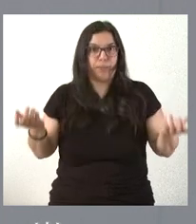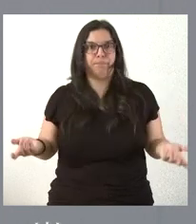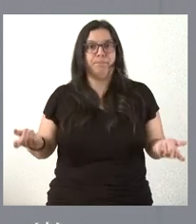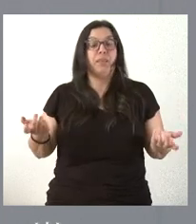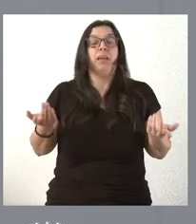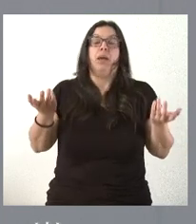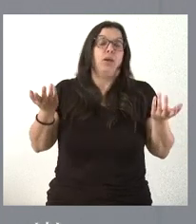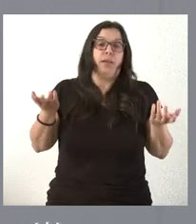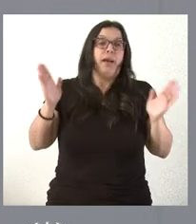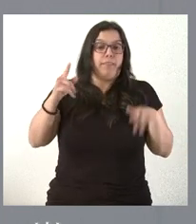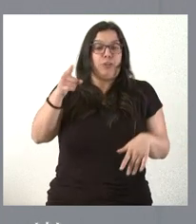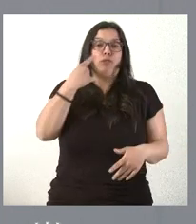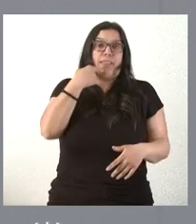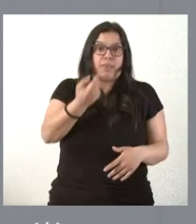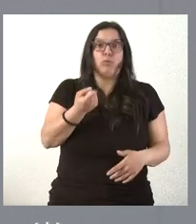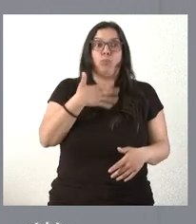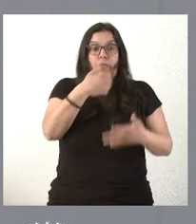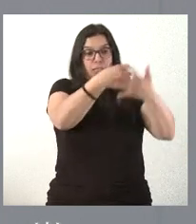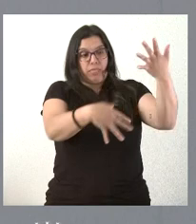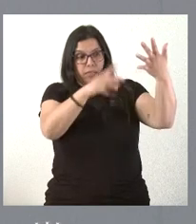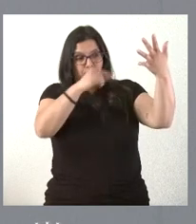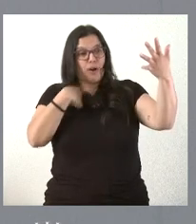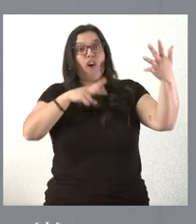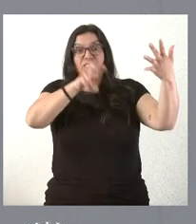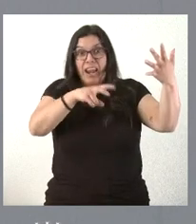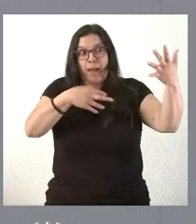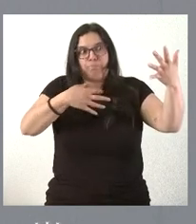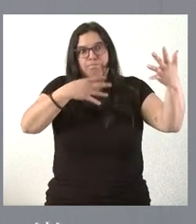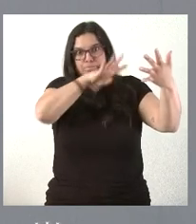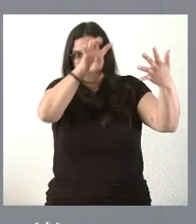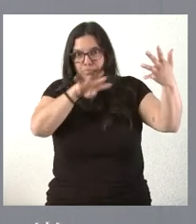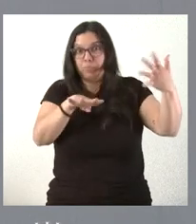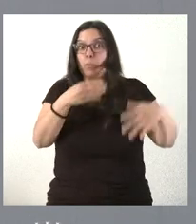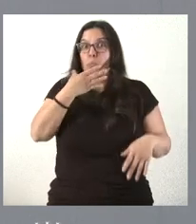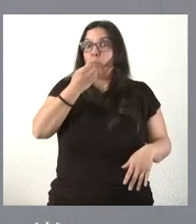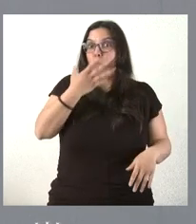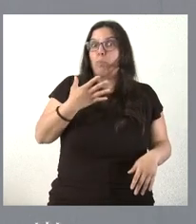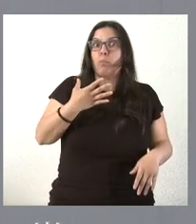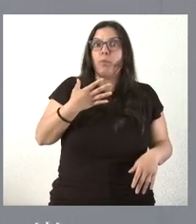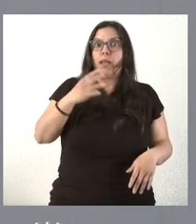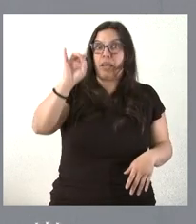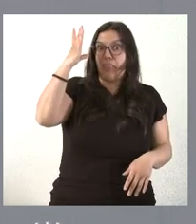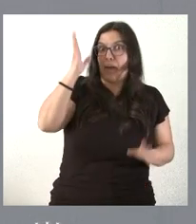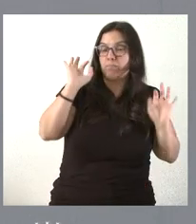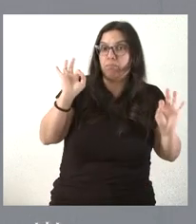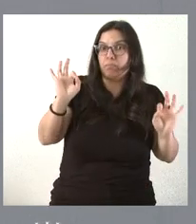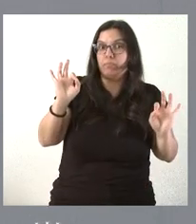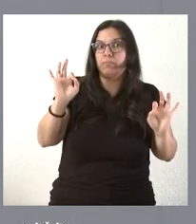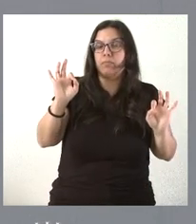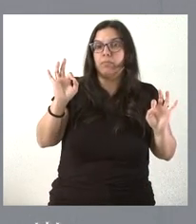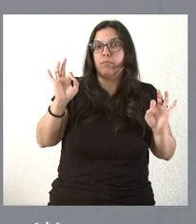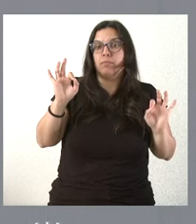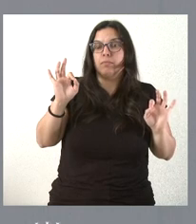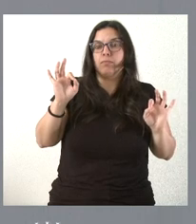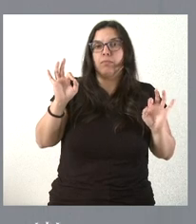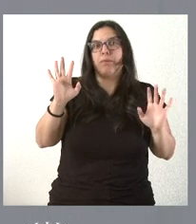definitiva, es lo que nosotros ponemos de manifiesto, que sin ser mala idea y que nos puede generar en torno a 81 viviendas si hemos adquirido 16, lo